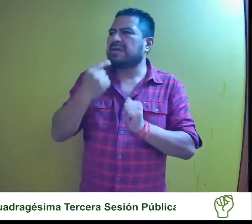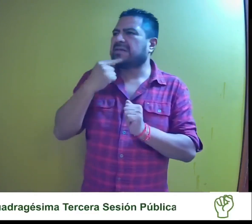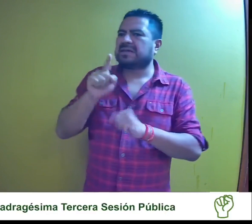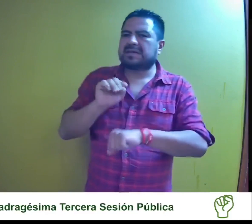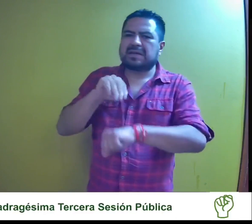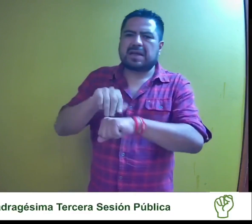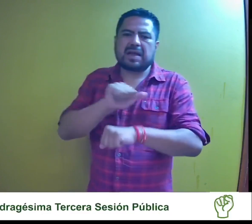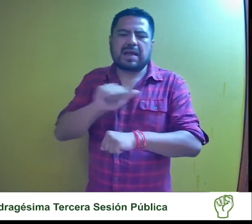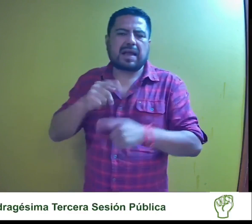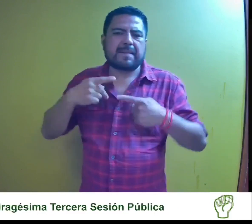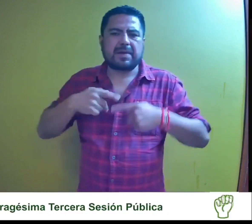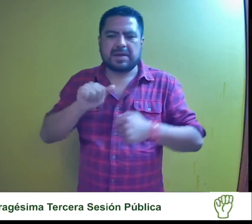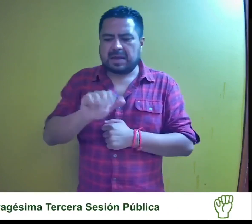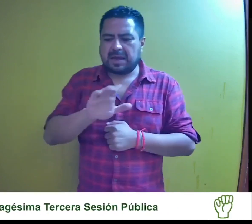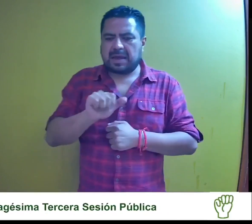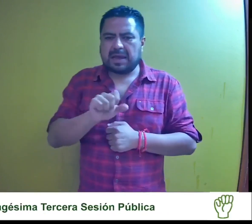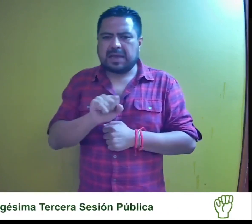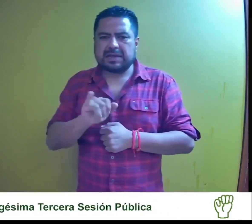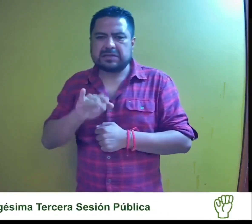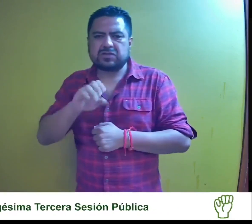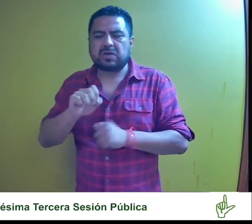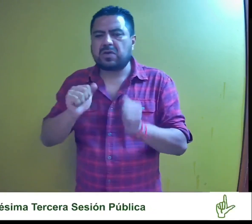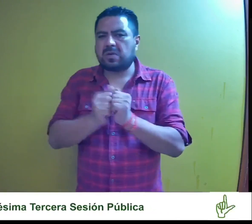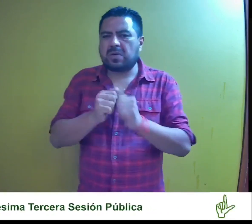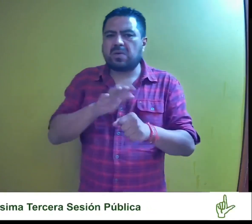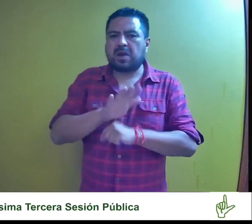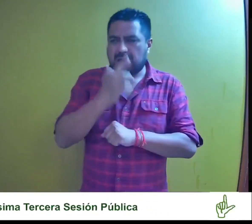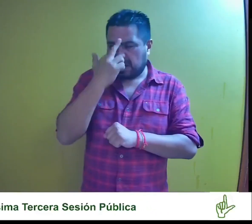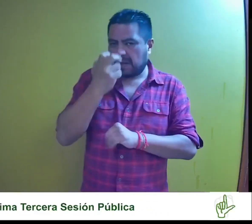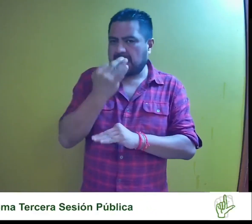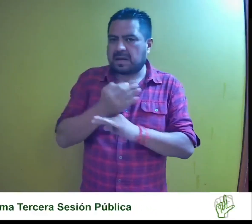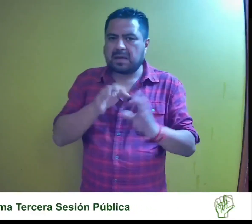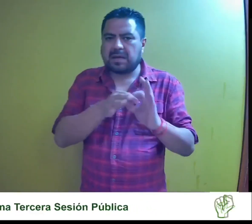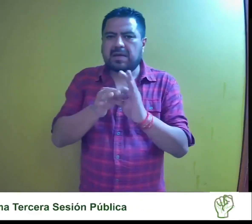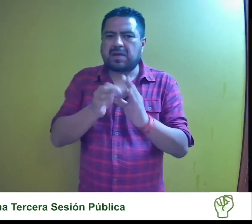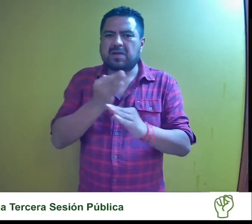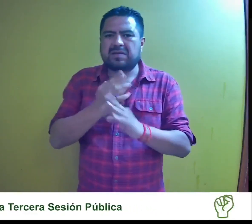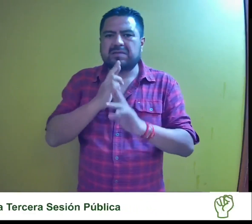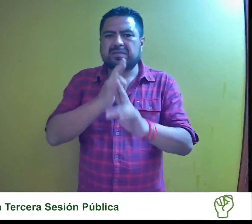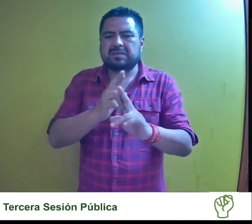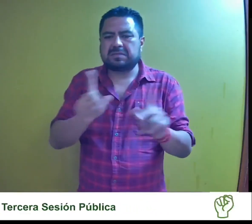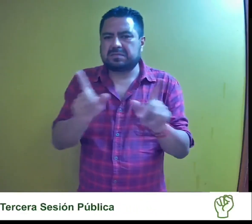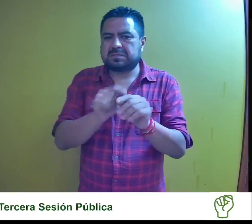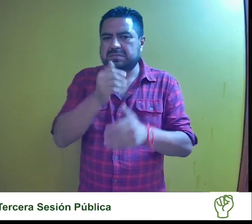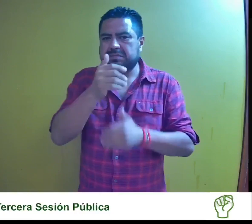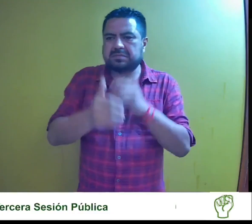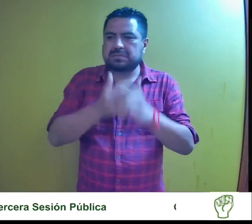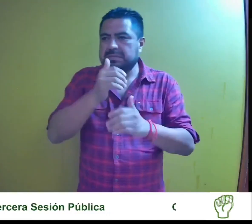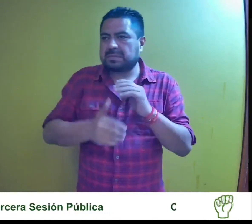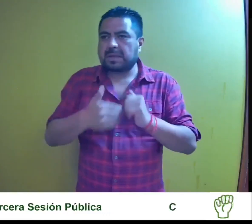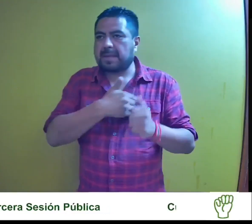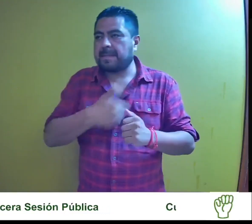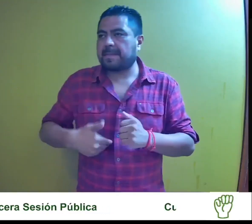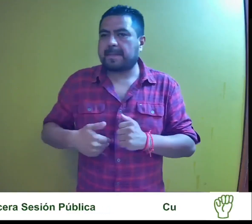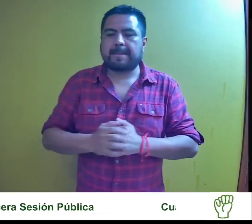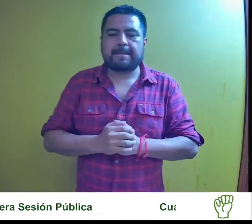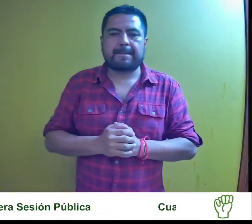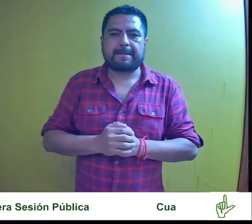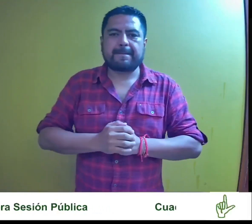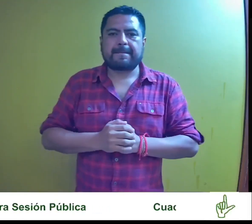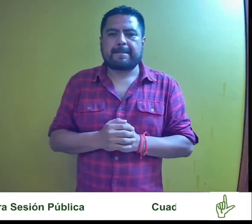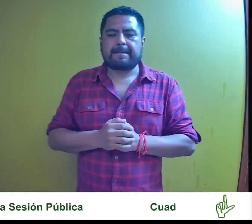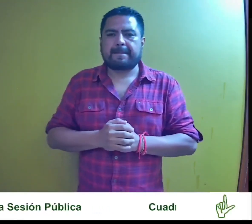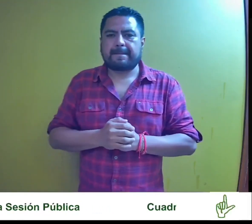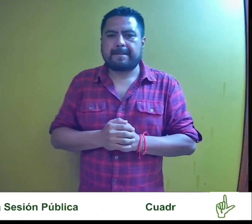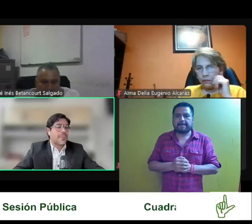al ciudadano Acacio Flores Guerrero en términos de lo razonado en la presente resolución. Es la cuenta, magistrada presidenta, magistradas,